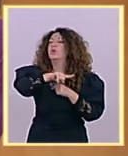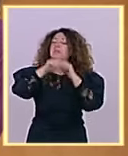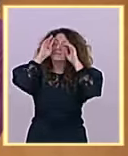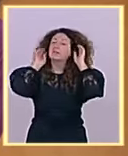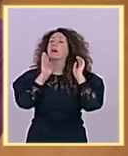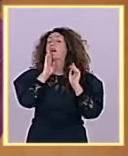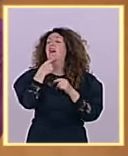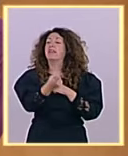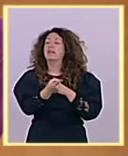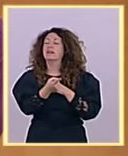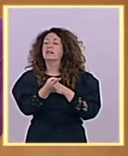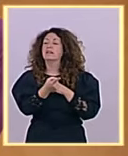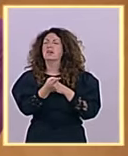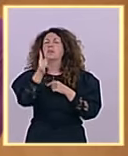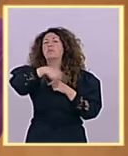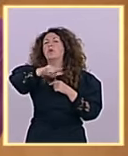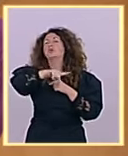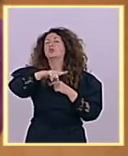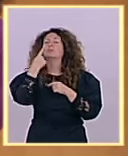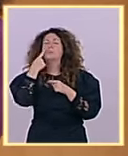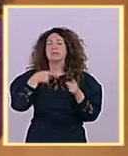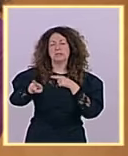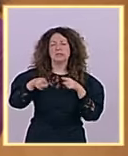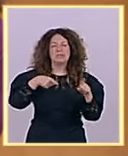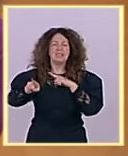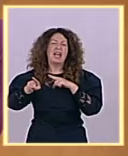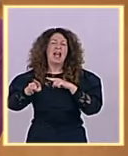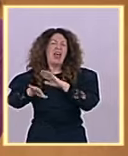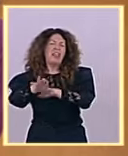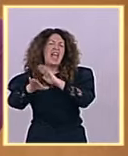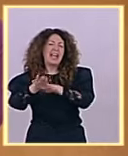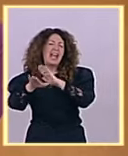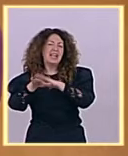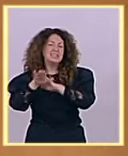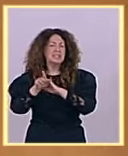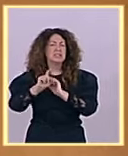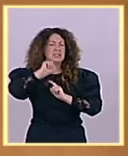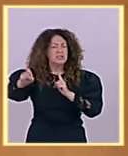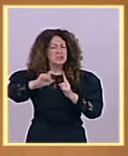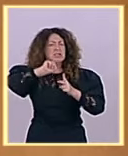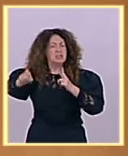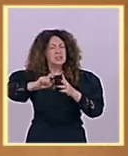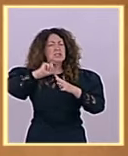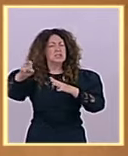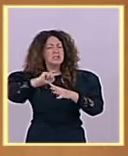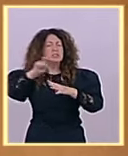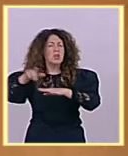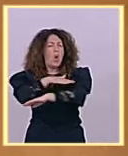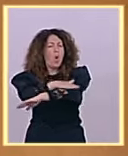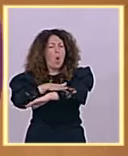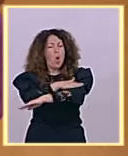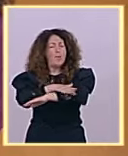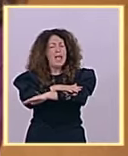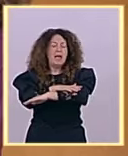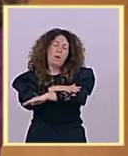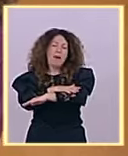parte de la derecha desgaste a este gobierno y por tanto que eso sea lo que les permita llegar a Moncloa y ustedes